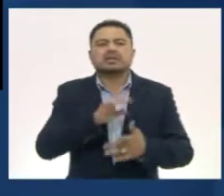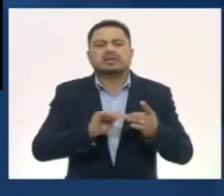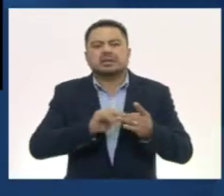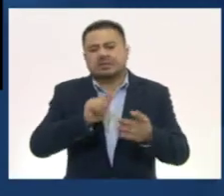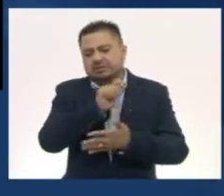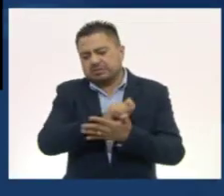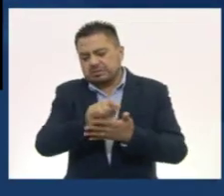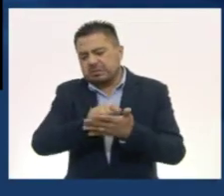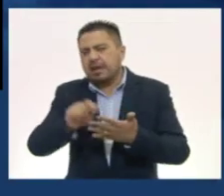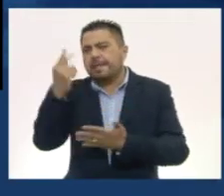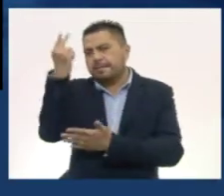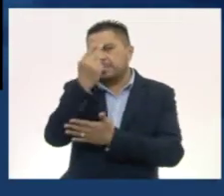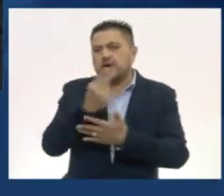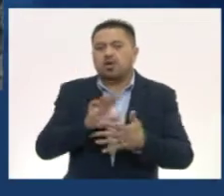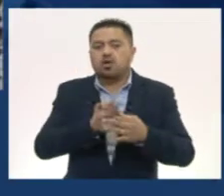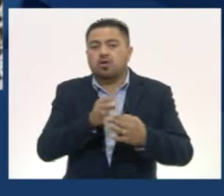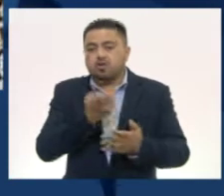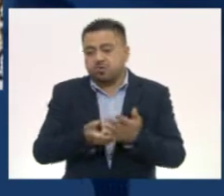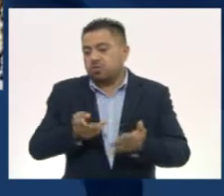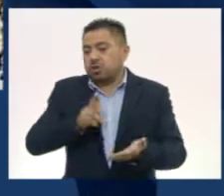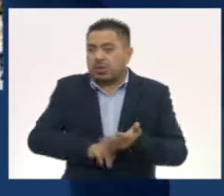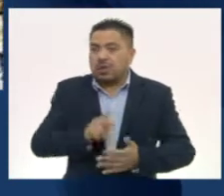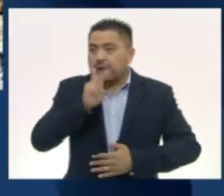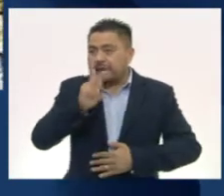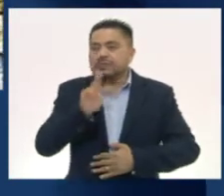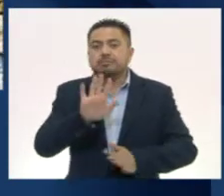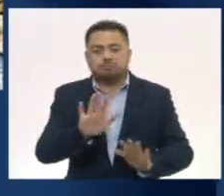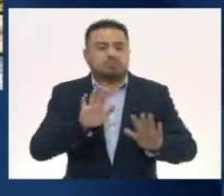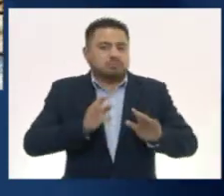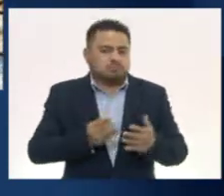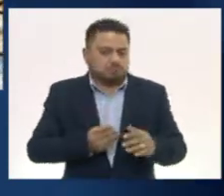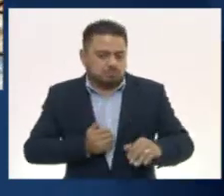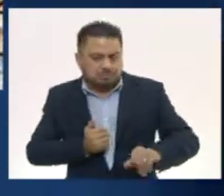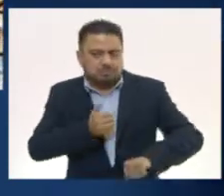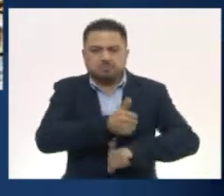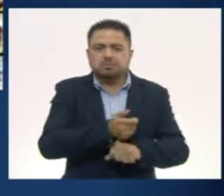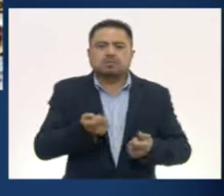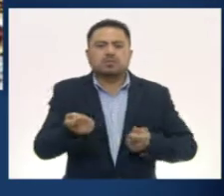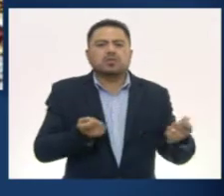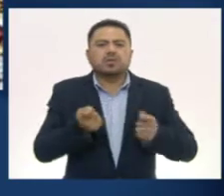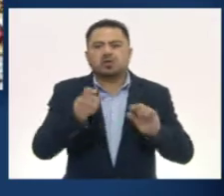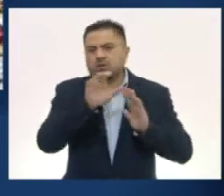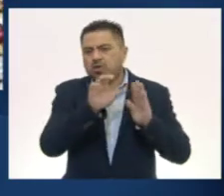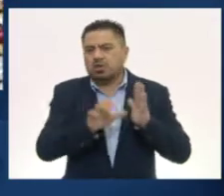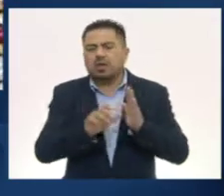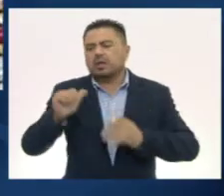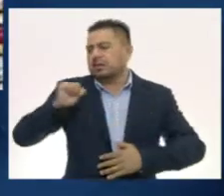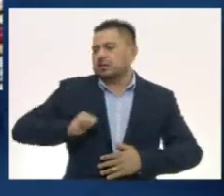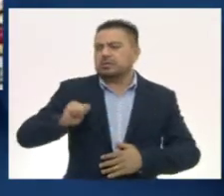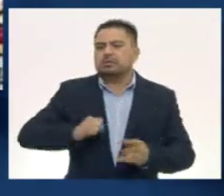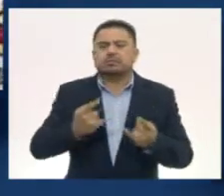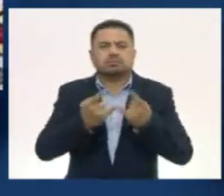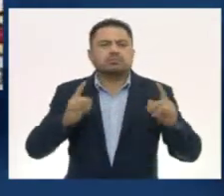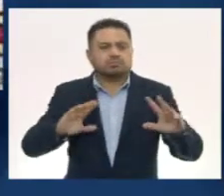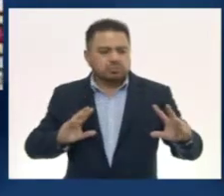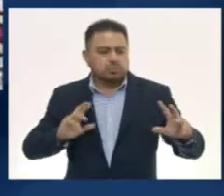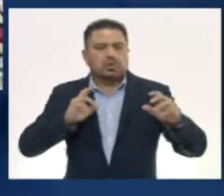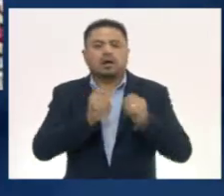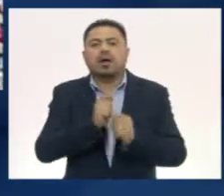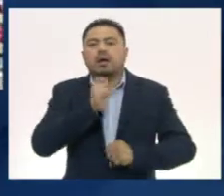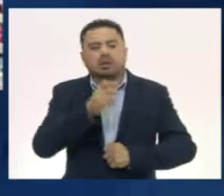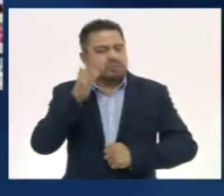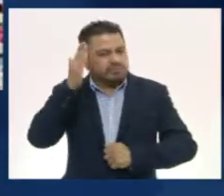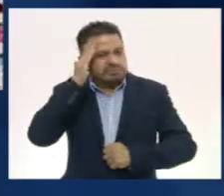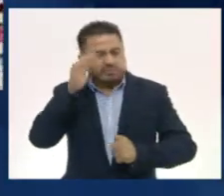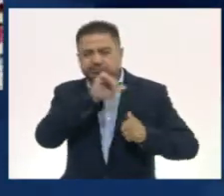pintor, respectivamente. Tanto la posesión como el manejo de los códices en la época prehispánica estaban a